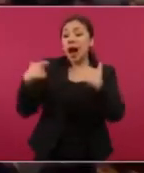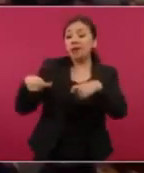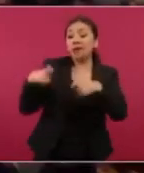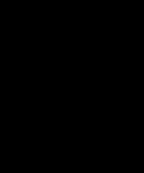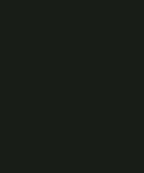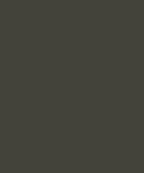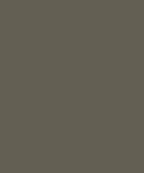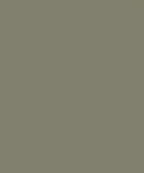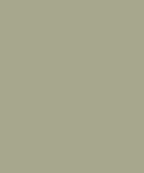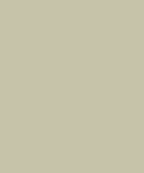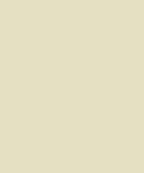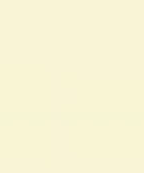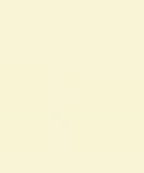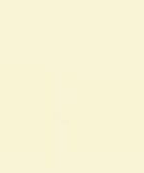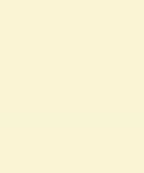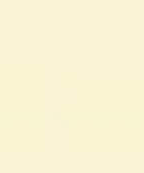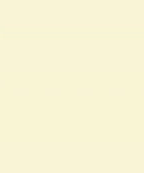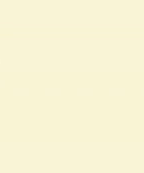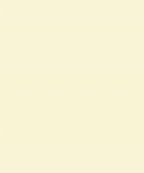partidistas.